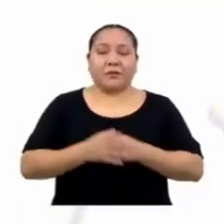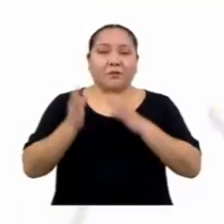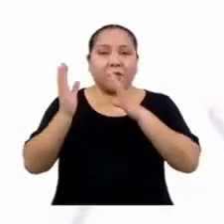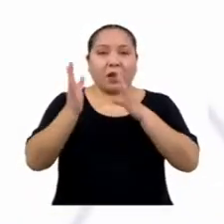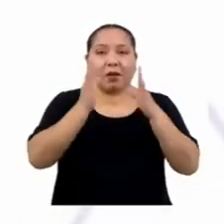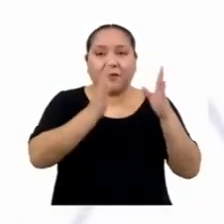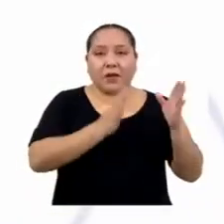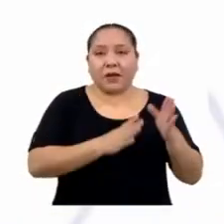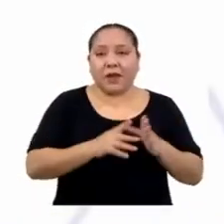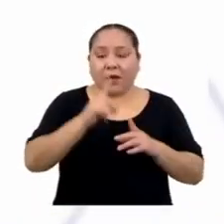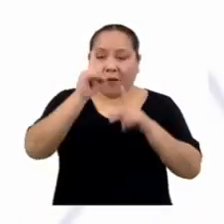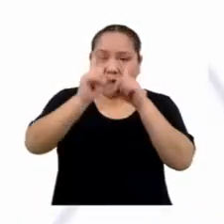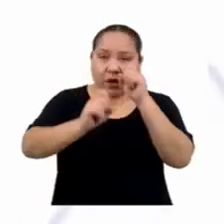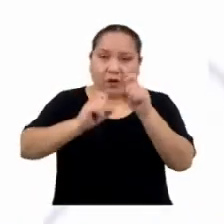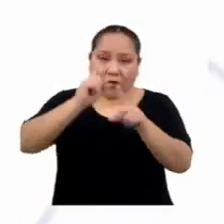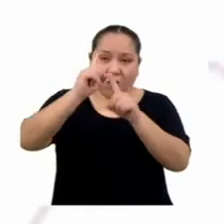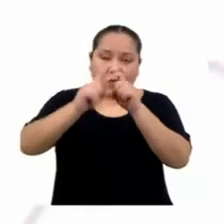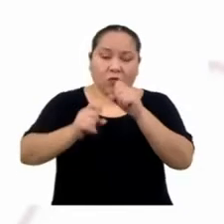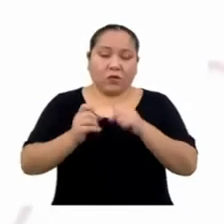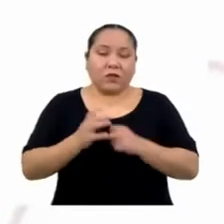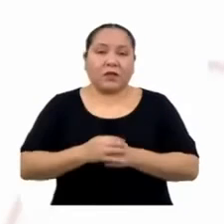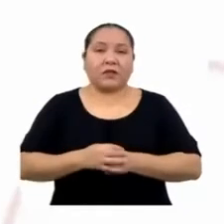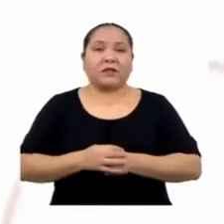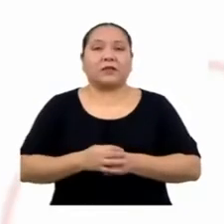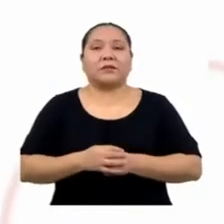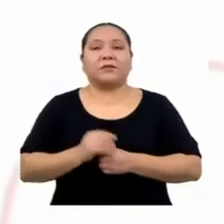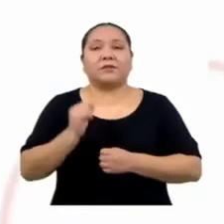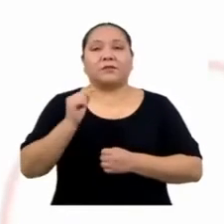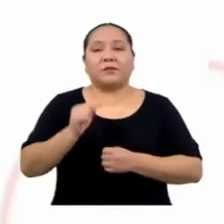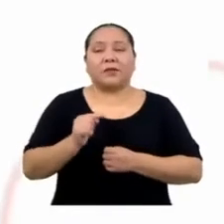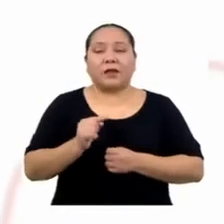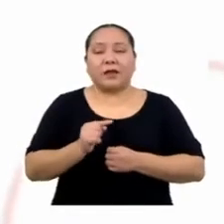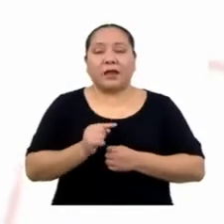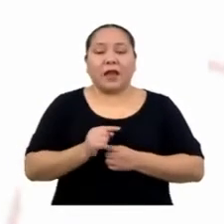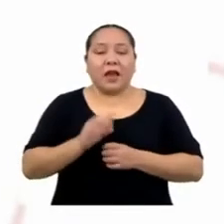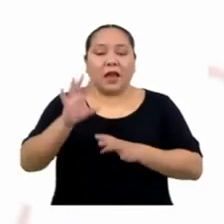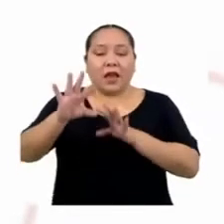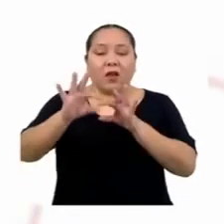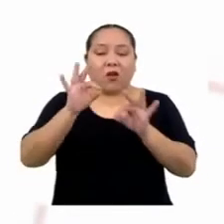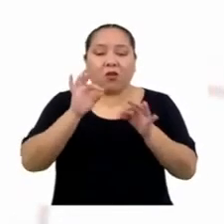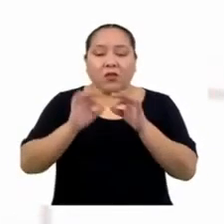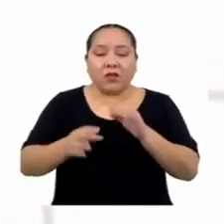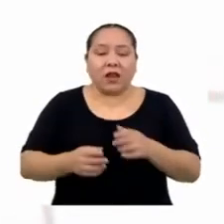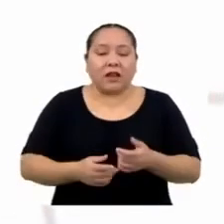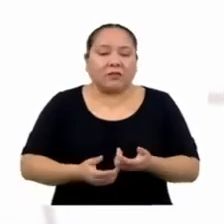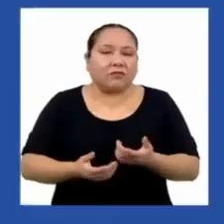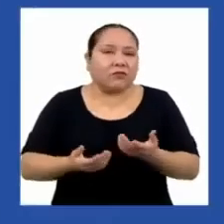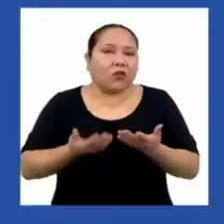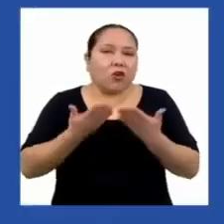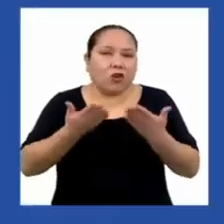elaborar encuestas para recopilar datos sobre hábitos de vida saludable.